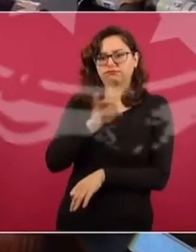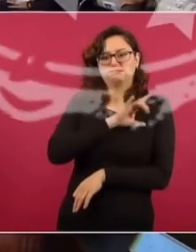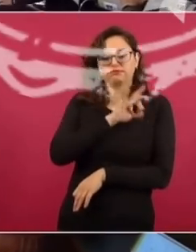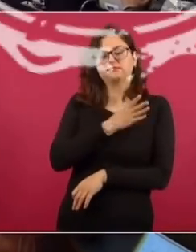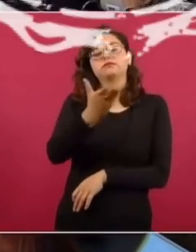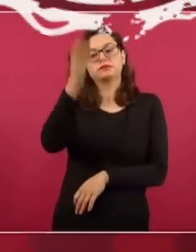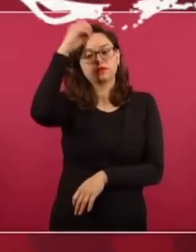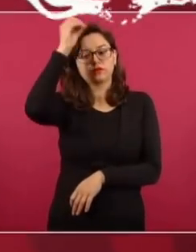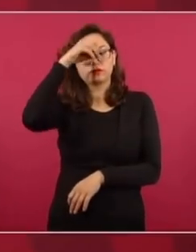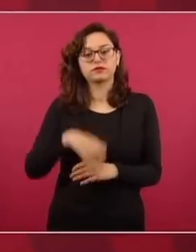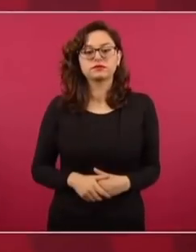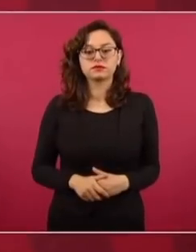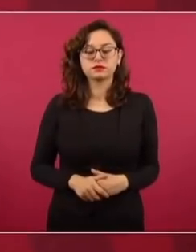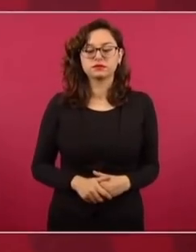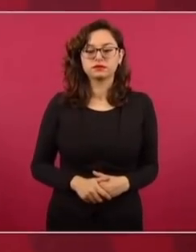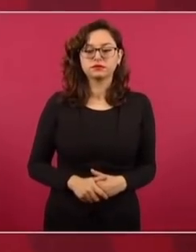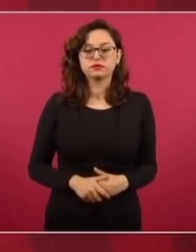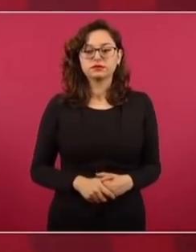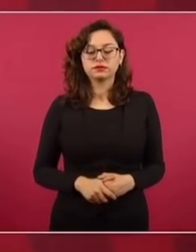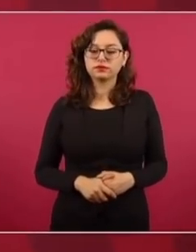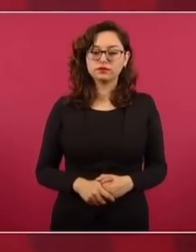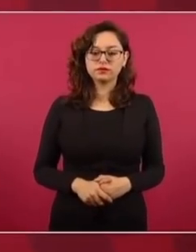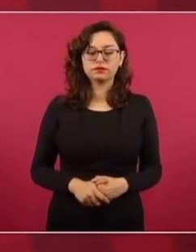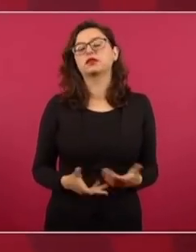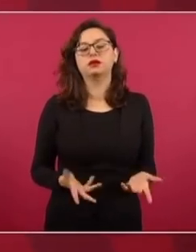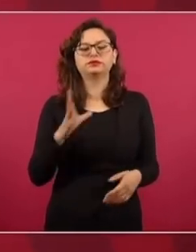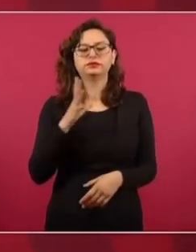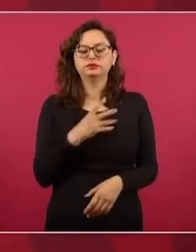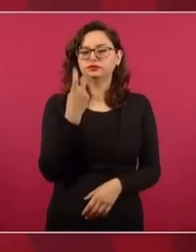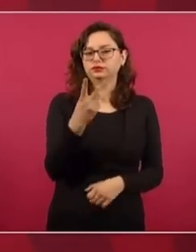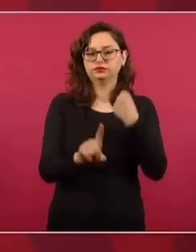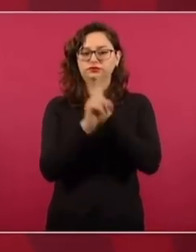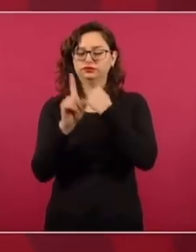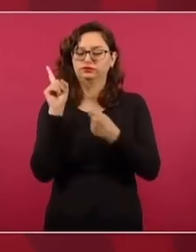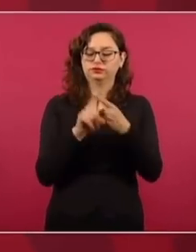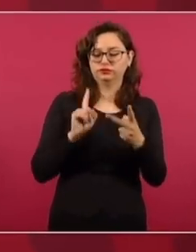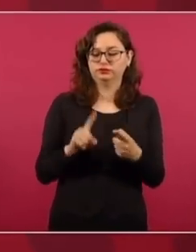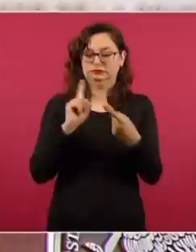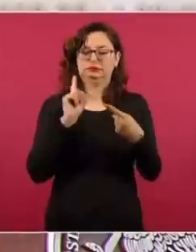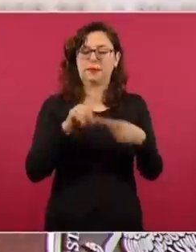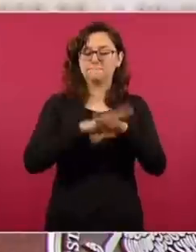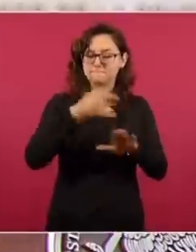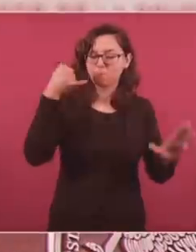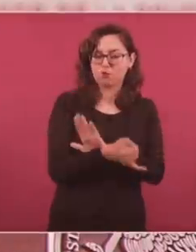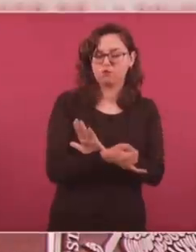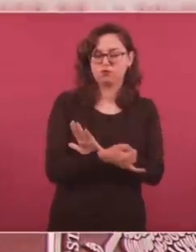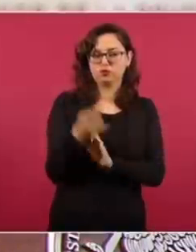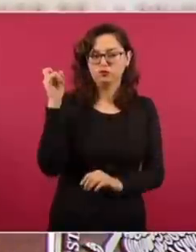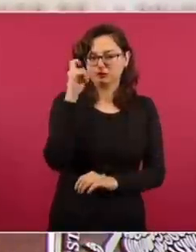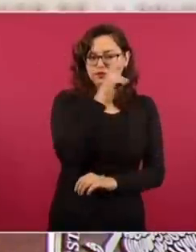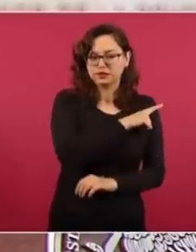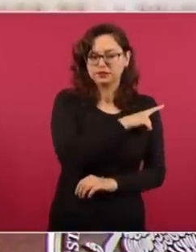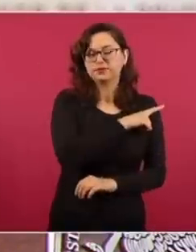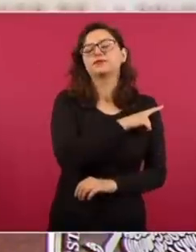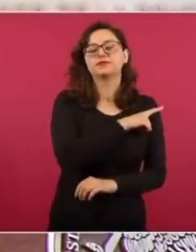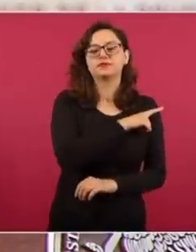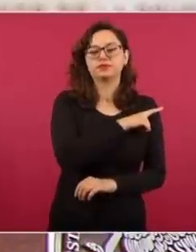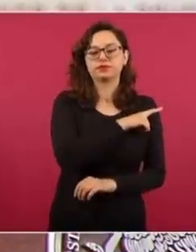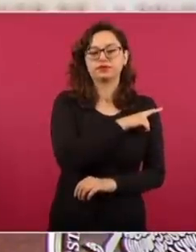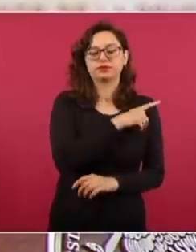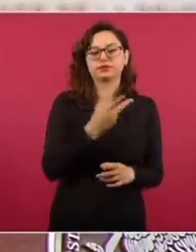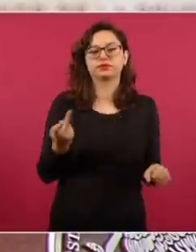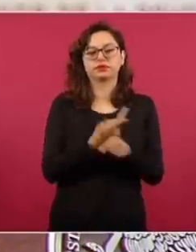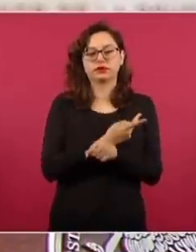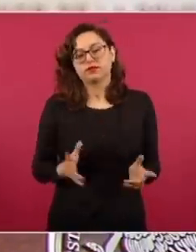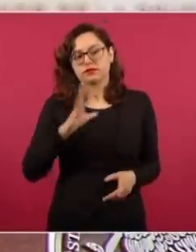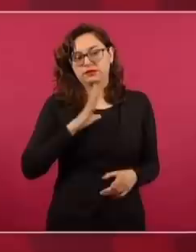Hay dos cosas, Una, vamos a decir, estructural, de fondo, que no quisieran